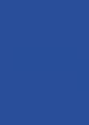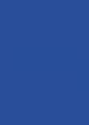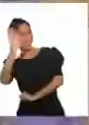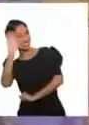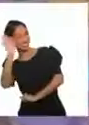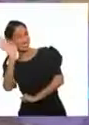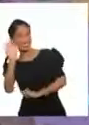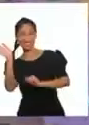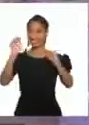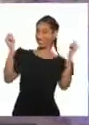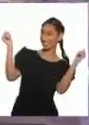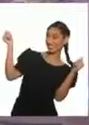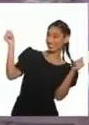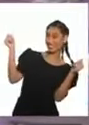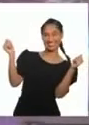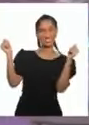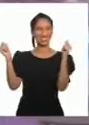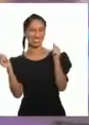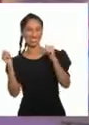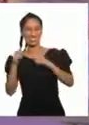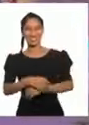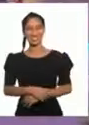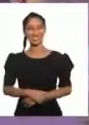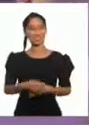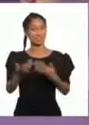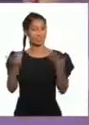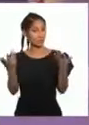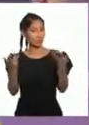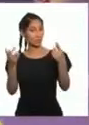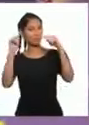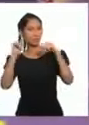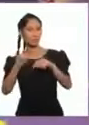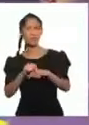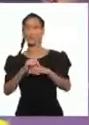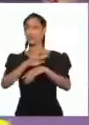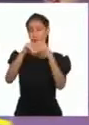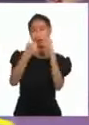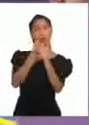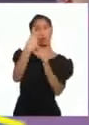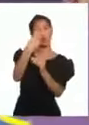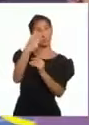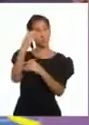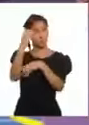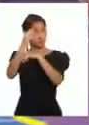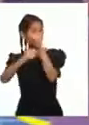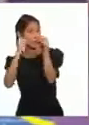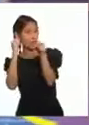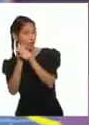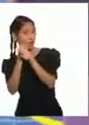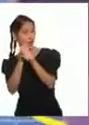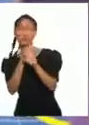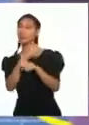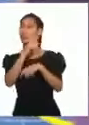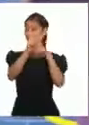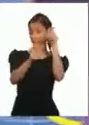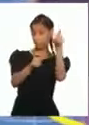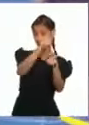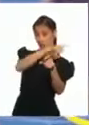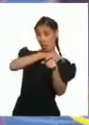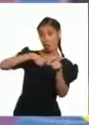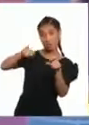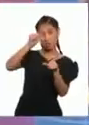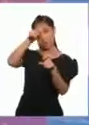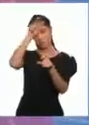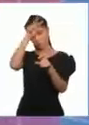A lo largo de estos 200 años, nuestras y nuestros artistas peruanos han jugado un